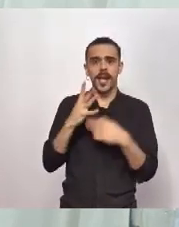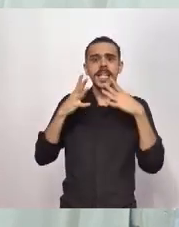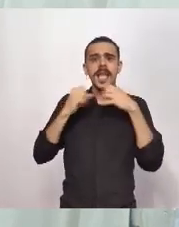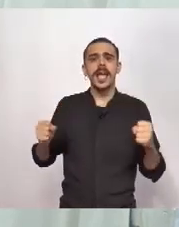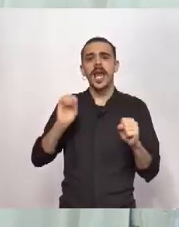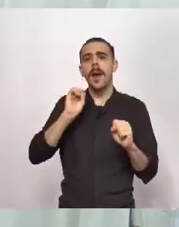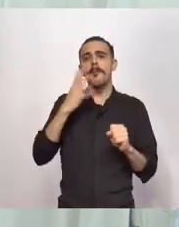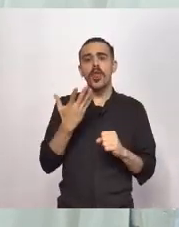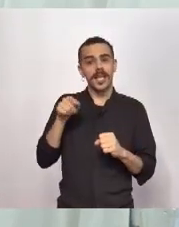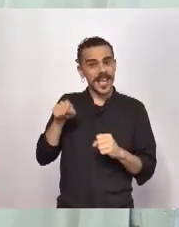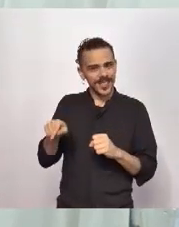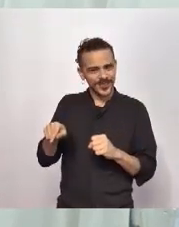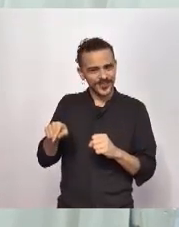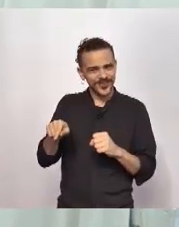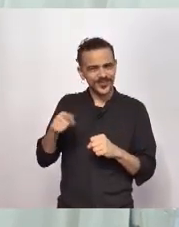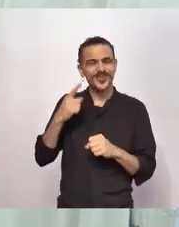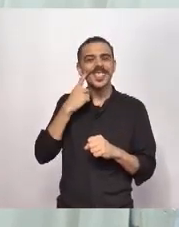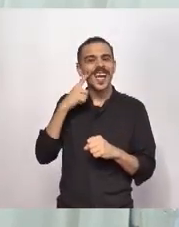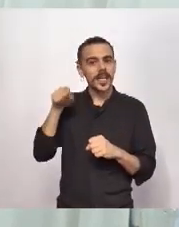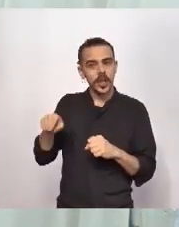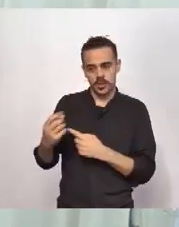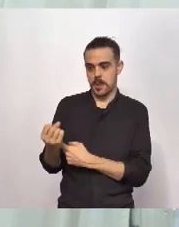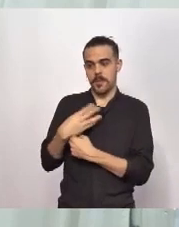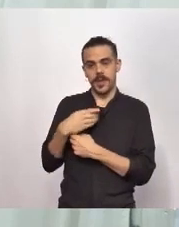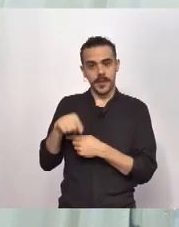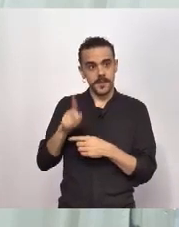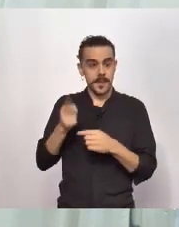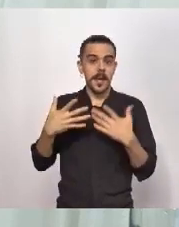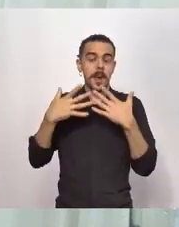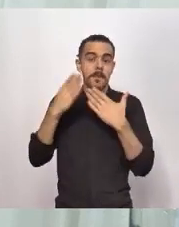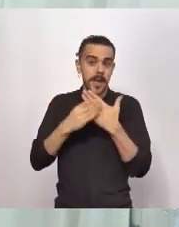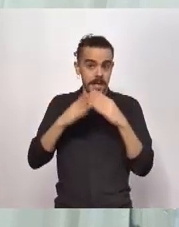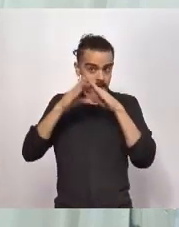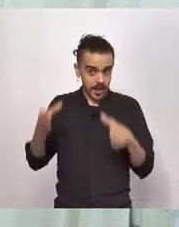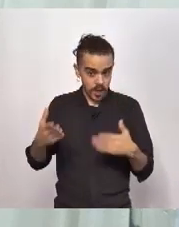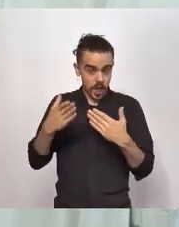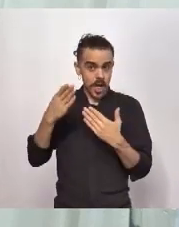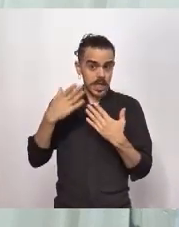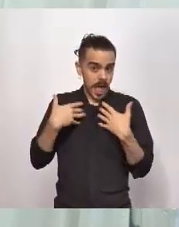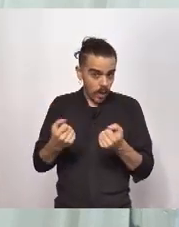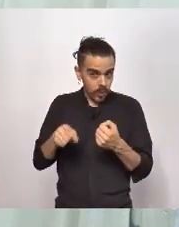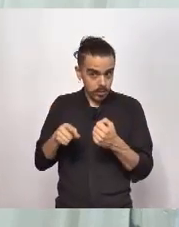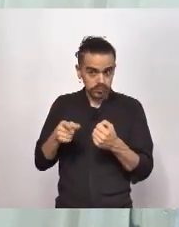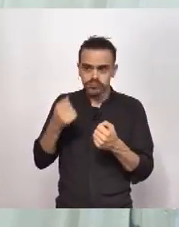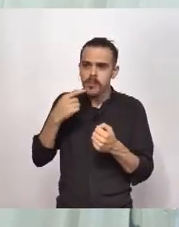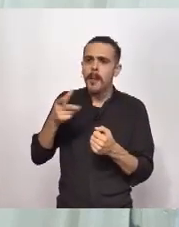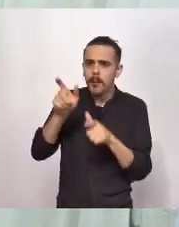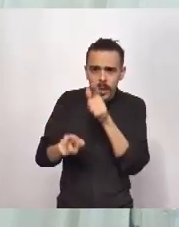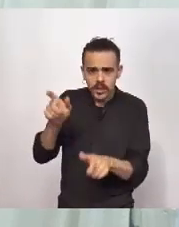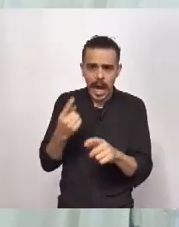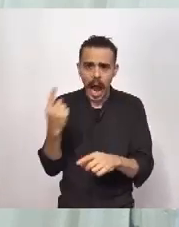Salud por medio de la Dirección de Epidemiología hace la pesquisa de todas las personas, se hace el llamado obviamente con las recomendaciones